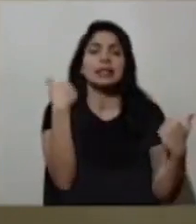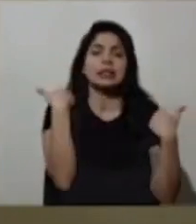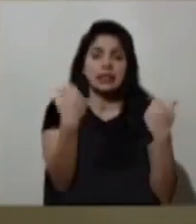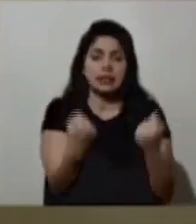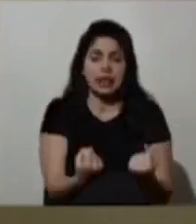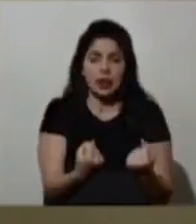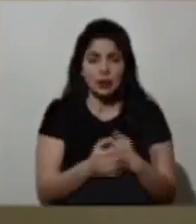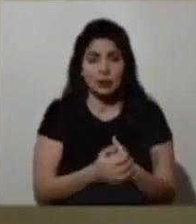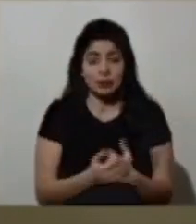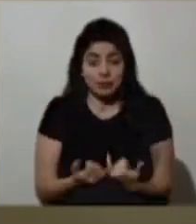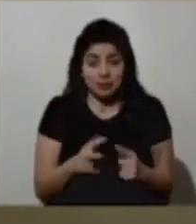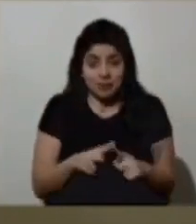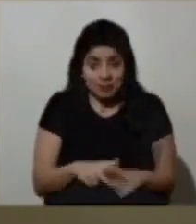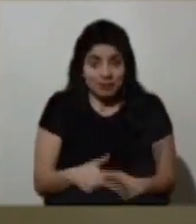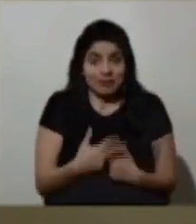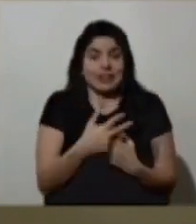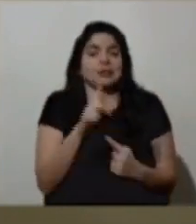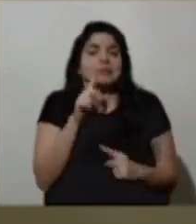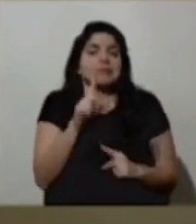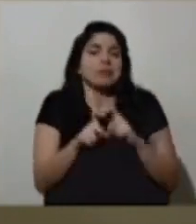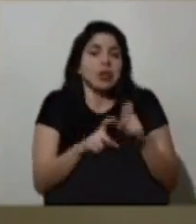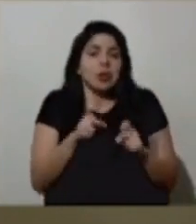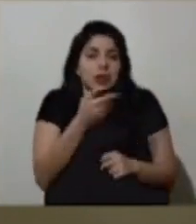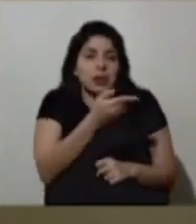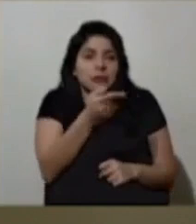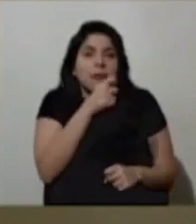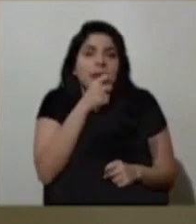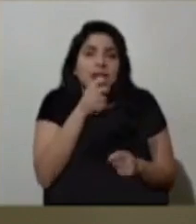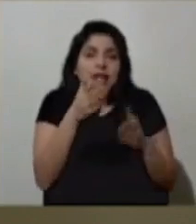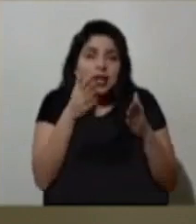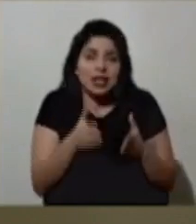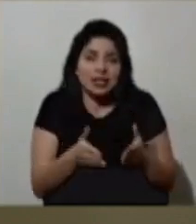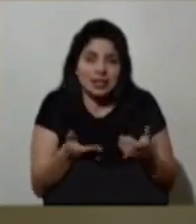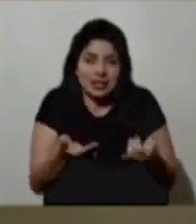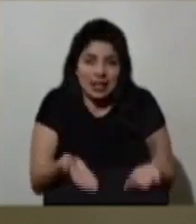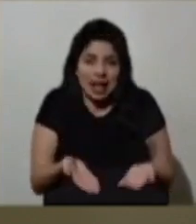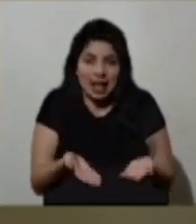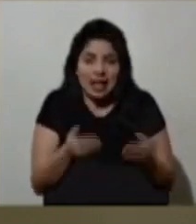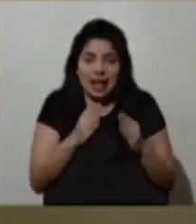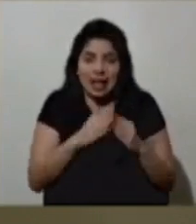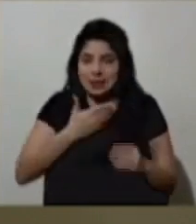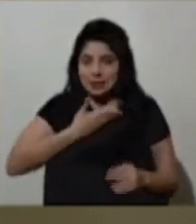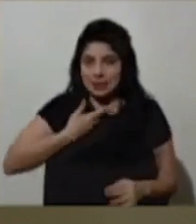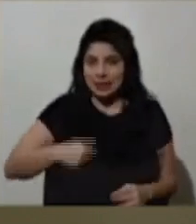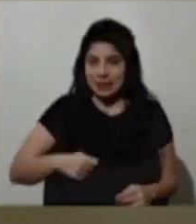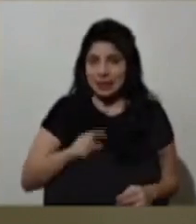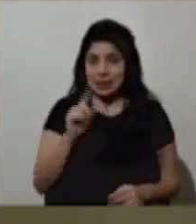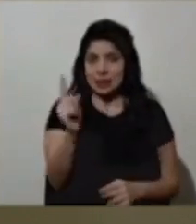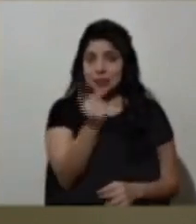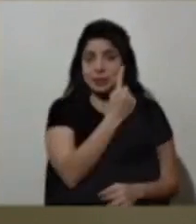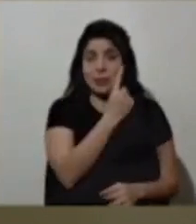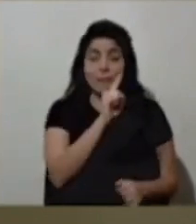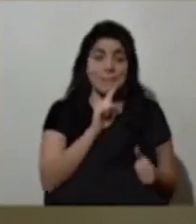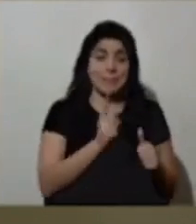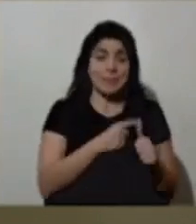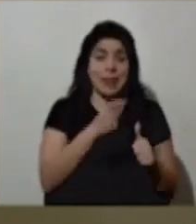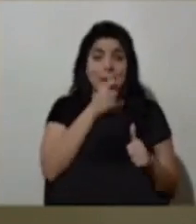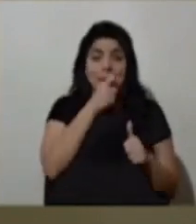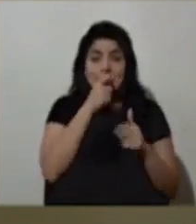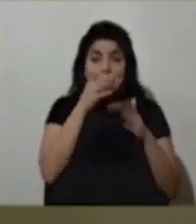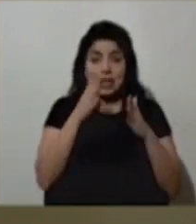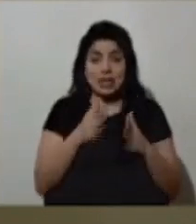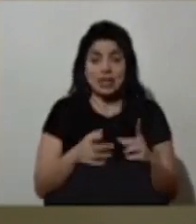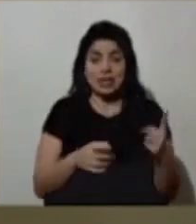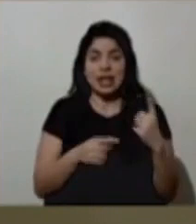Salud. Iniciamos con el periodo de consulta de los colegas presenciales en Casa Presidencial. La colega que va a consultar esta